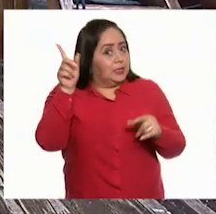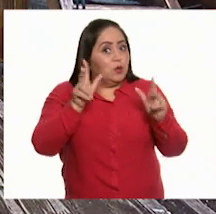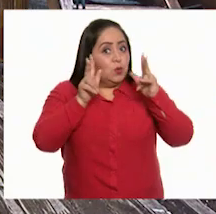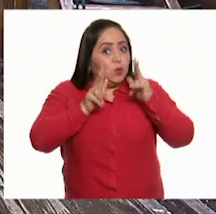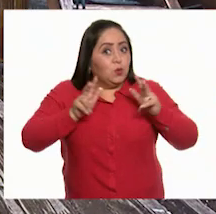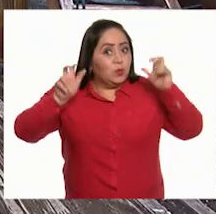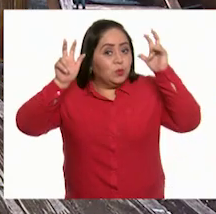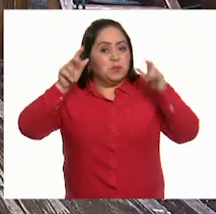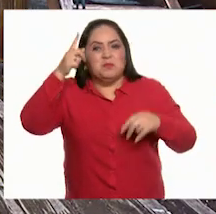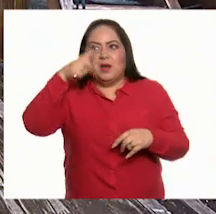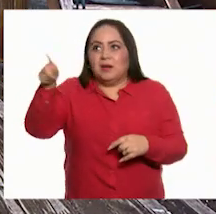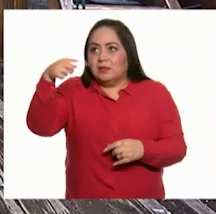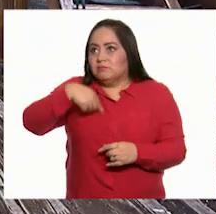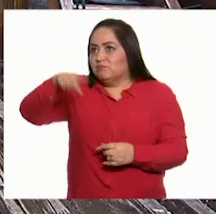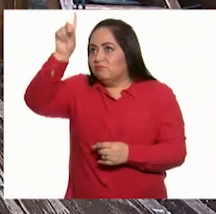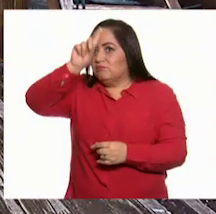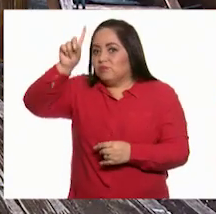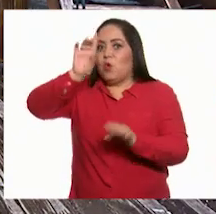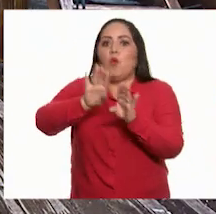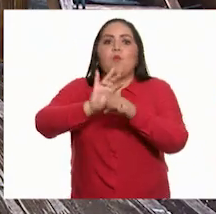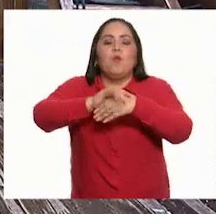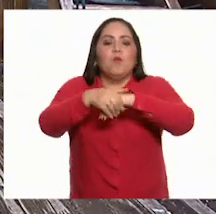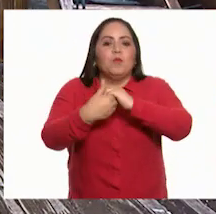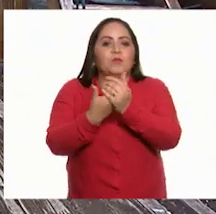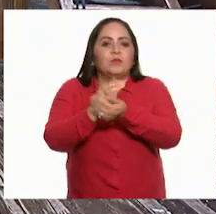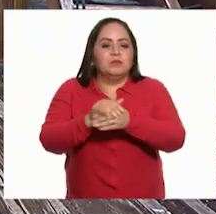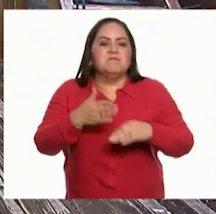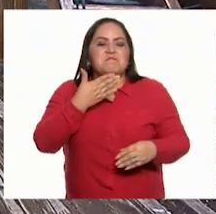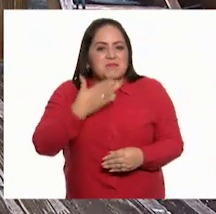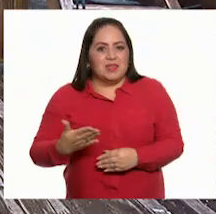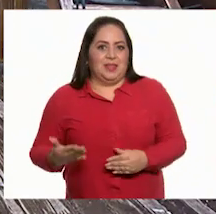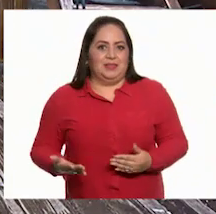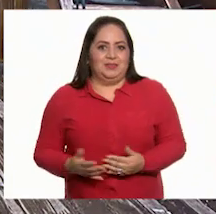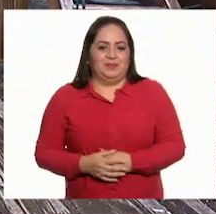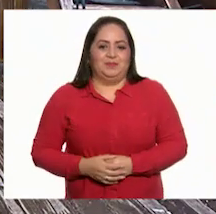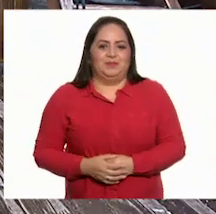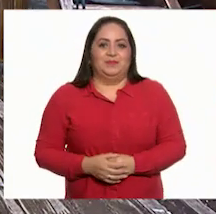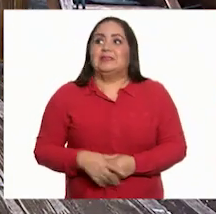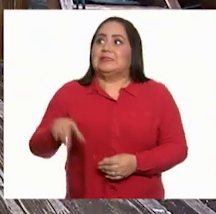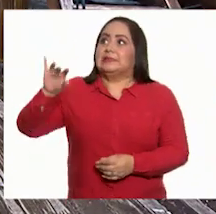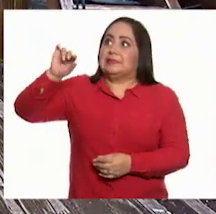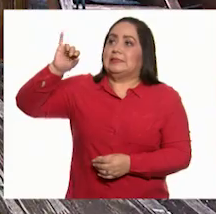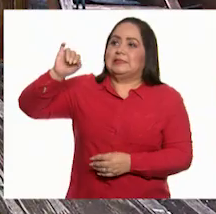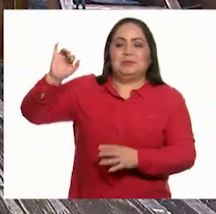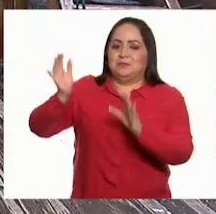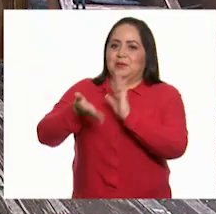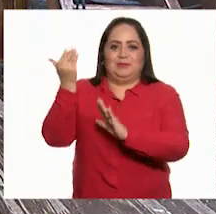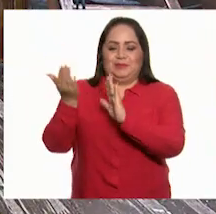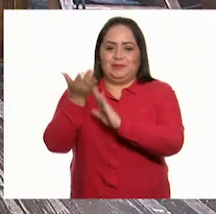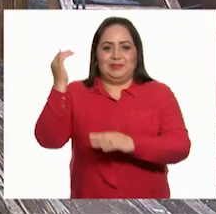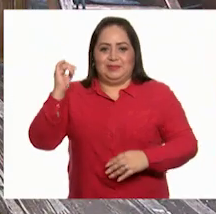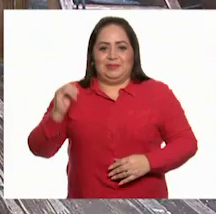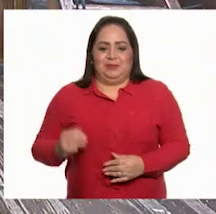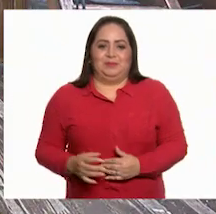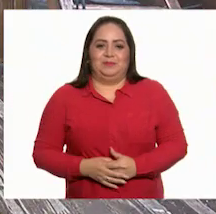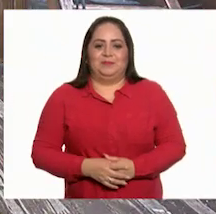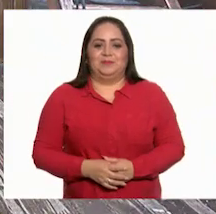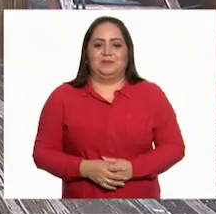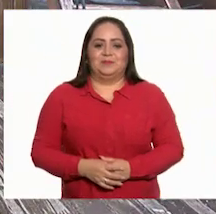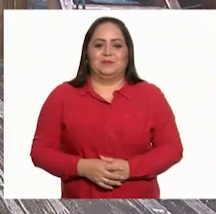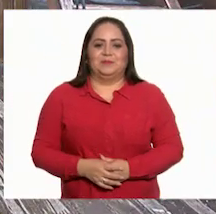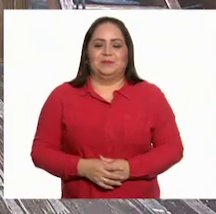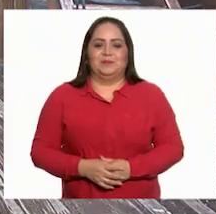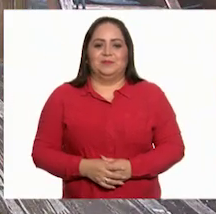listo para que nos dé consejos de cómo lavarnos las manos correctamente. ¡Ah! ¡Oh! ¡Sí, sí, sí! ¡Pero dame la manzana! para ti! ¡Ay!